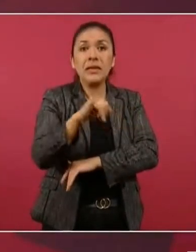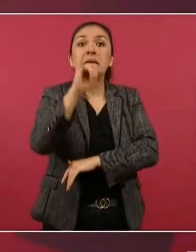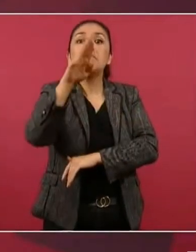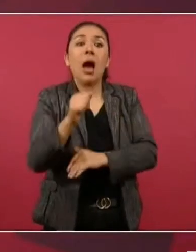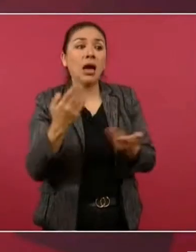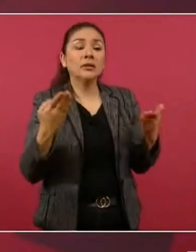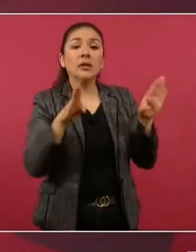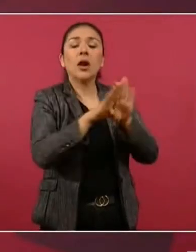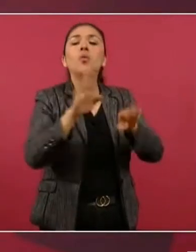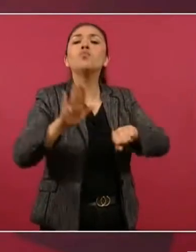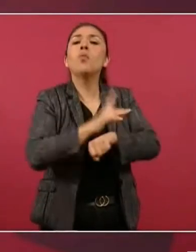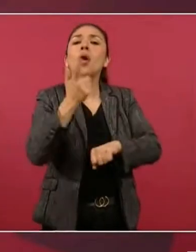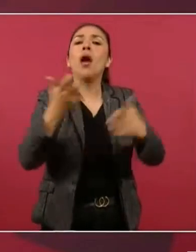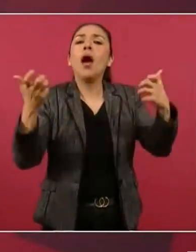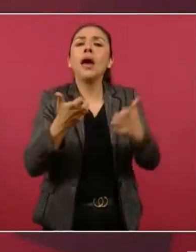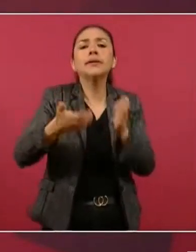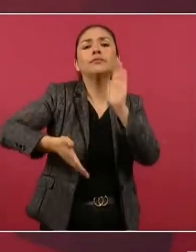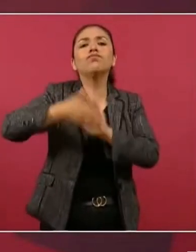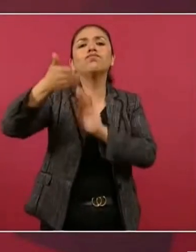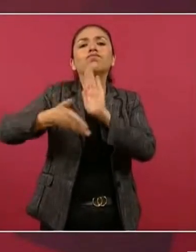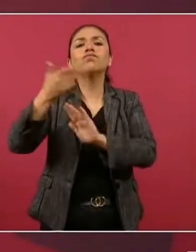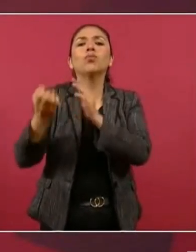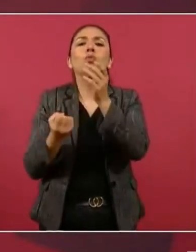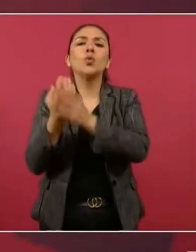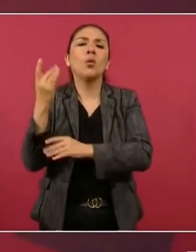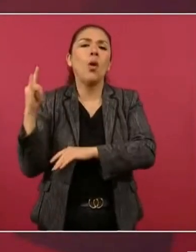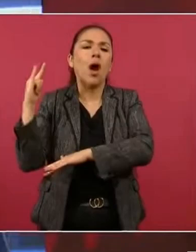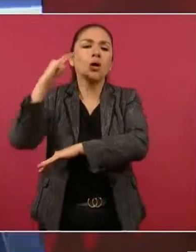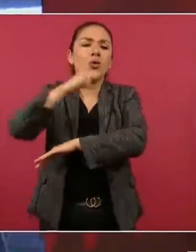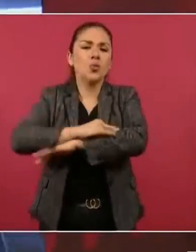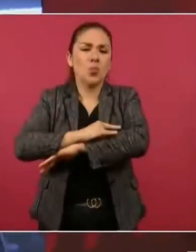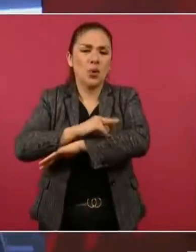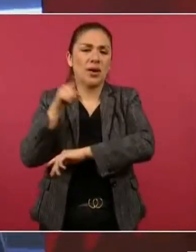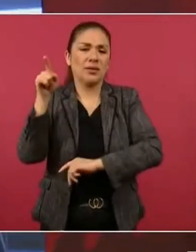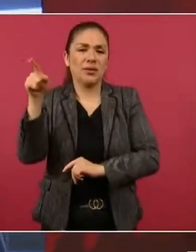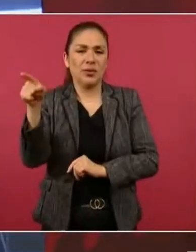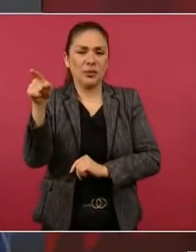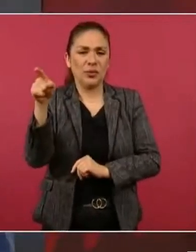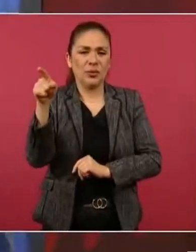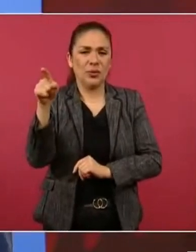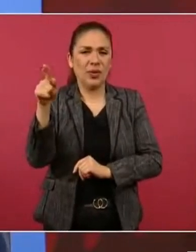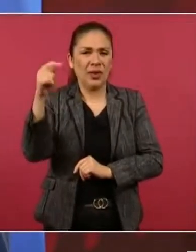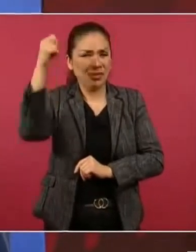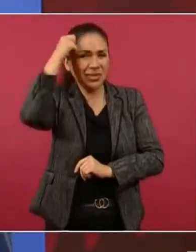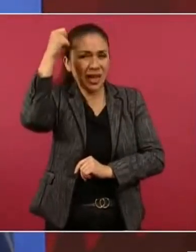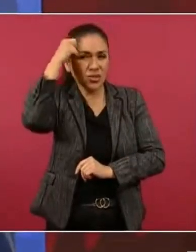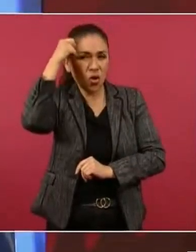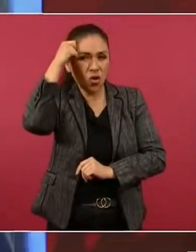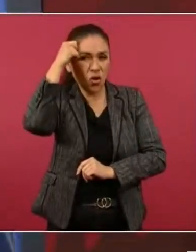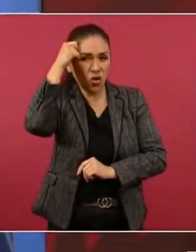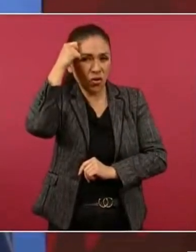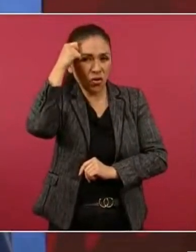construcción del aeropuerto en Texcoco